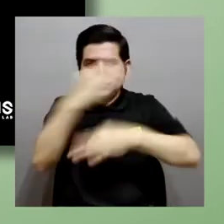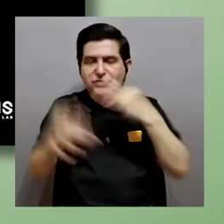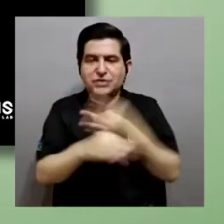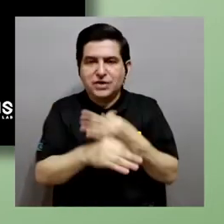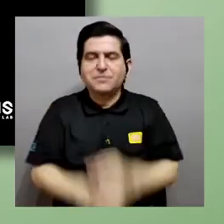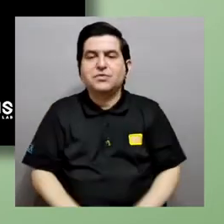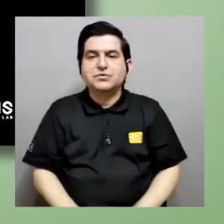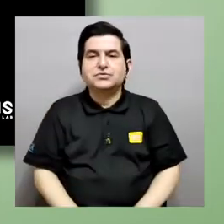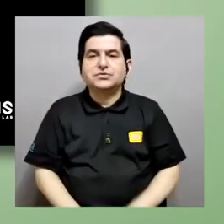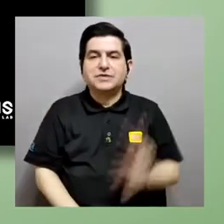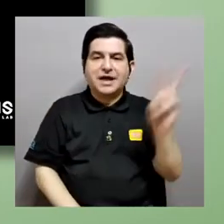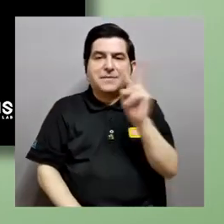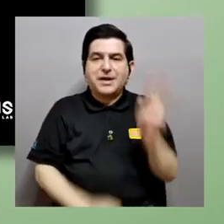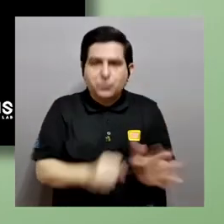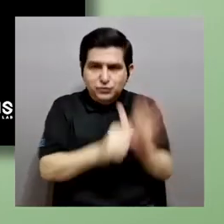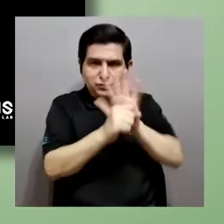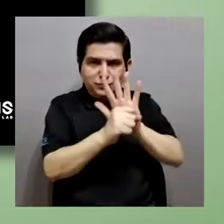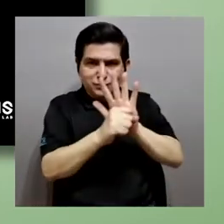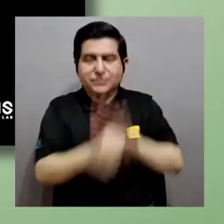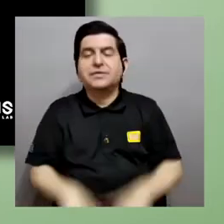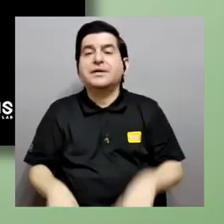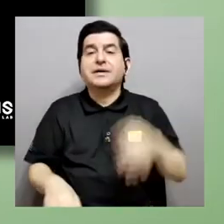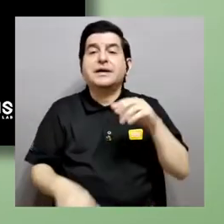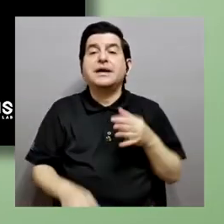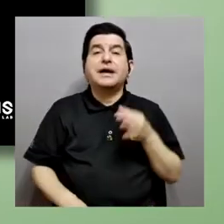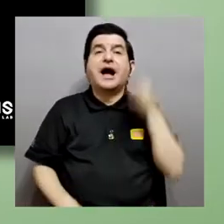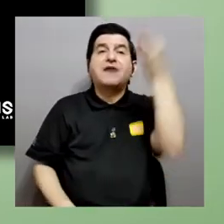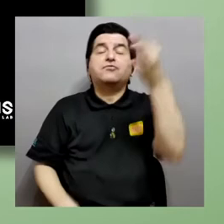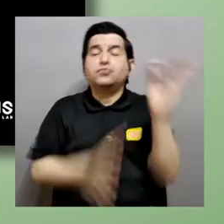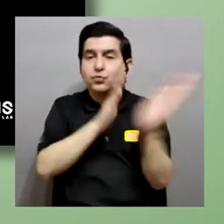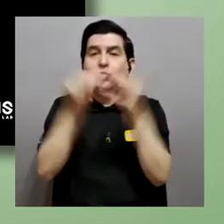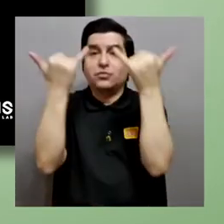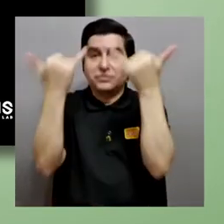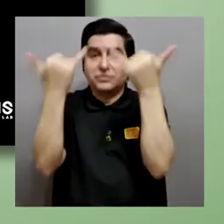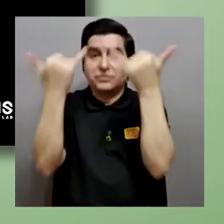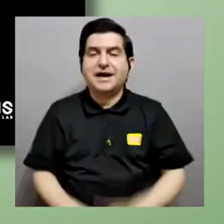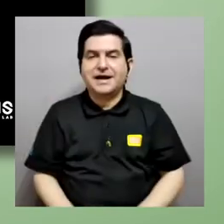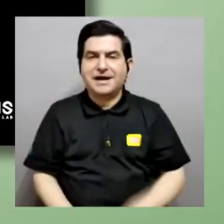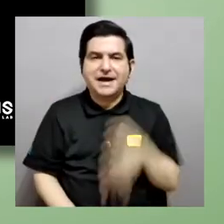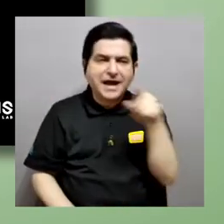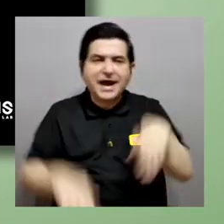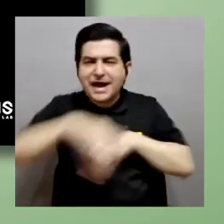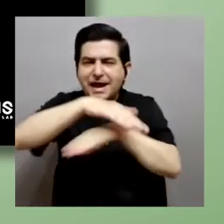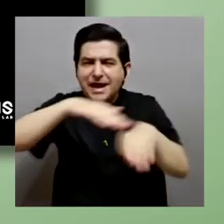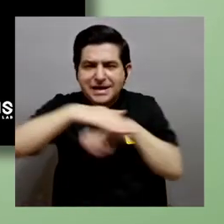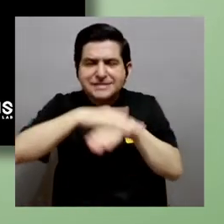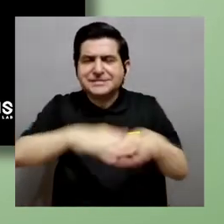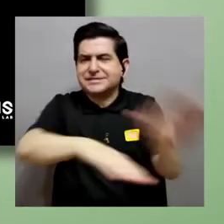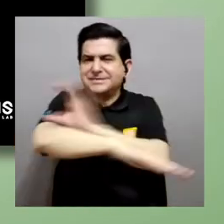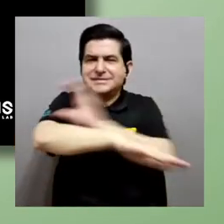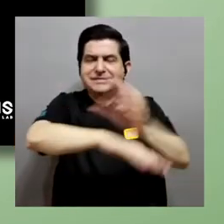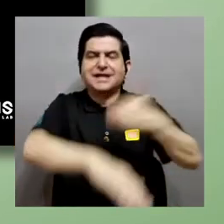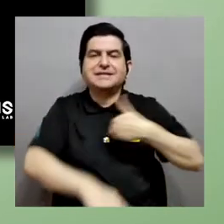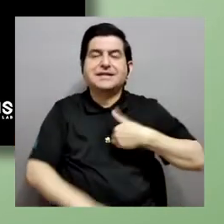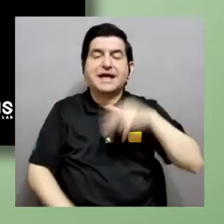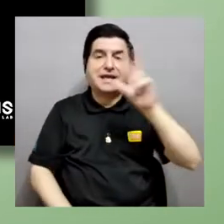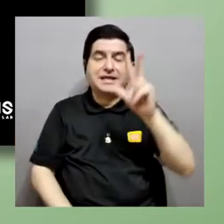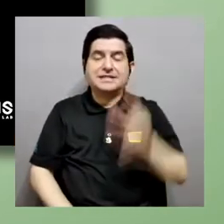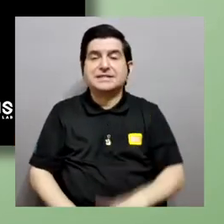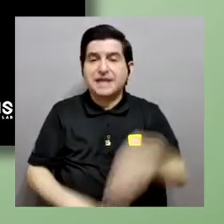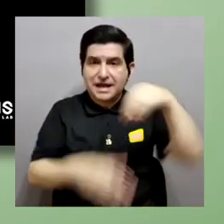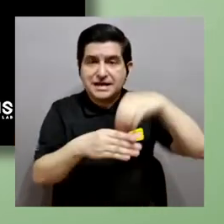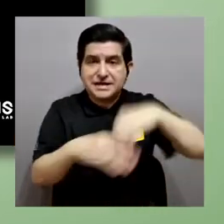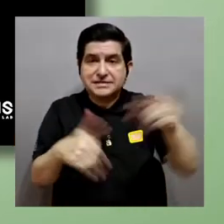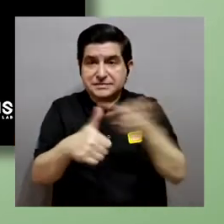preparados para el futuro, ¿verdad? Esta componente, esta plataforma computacional, tiene 13 componentes. La primera es la simulación